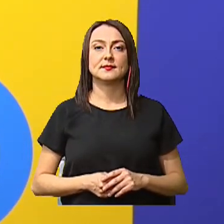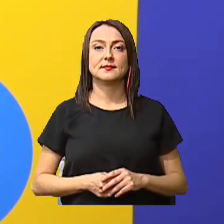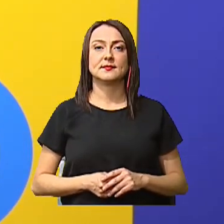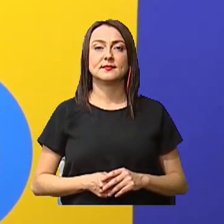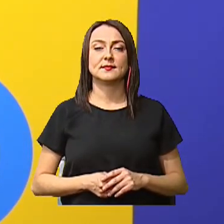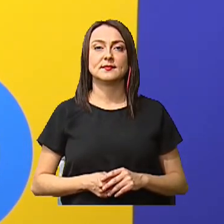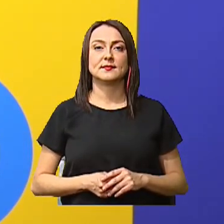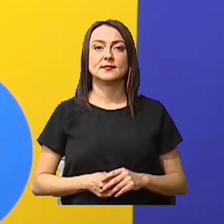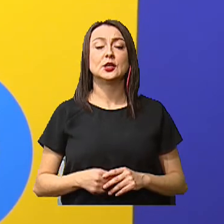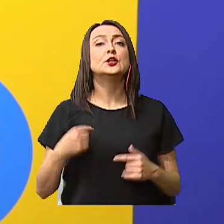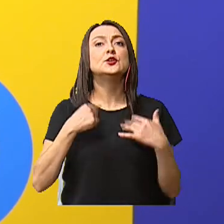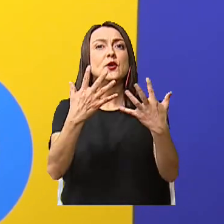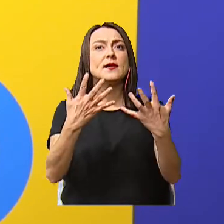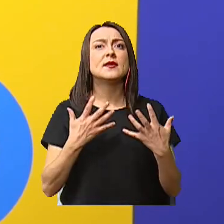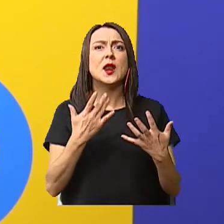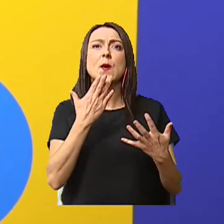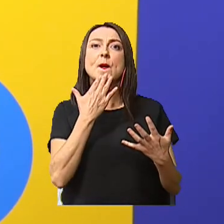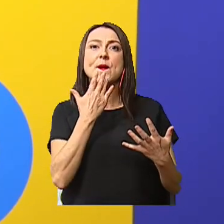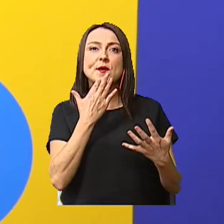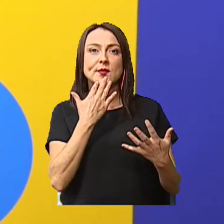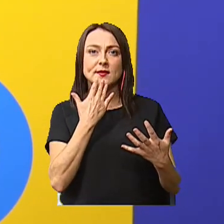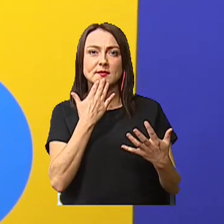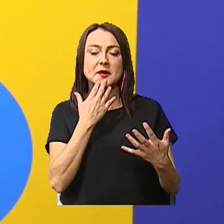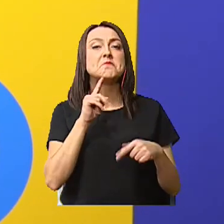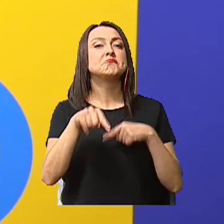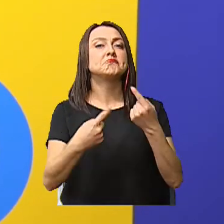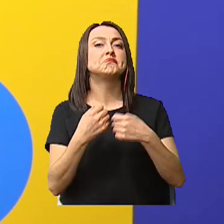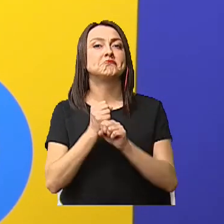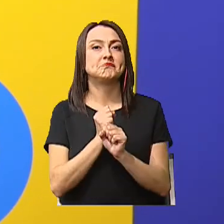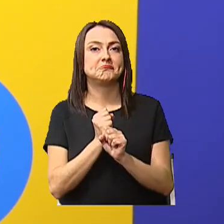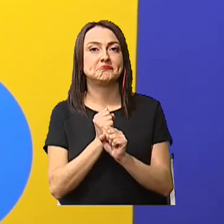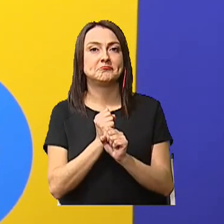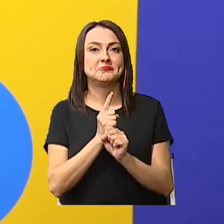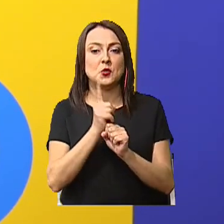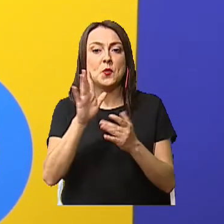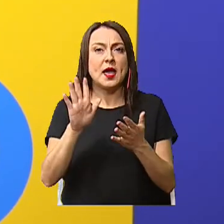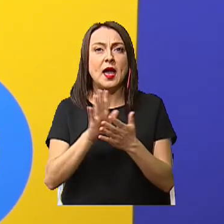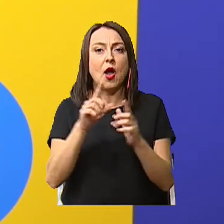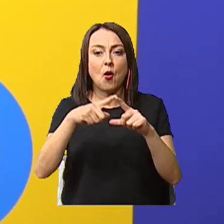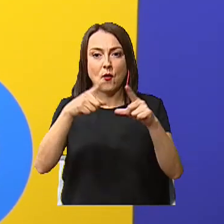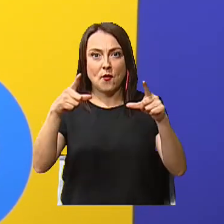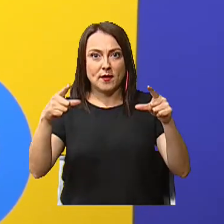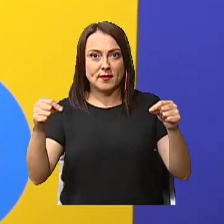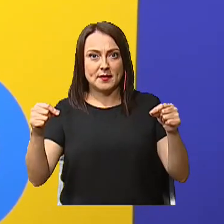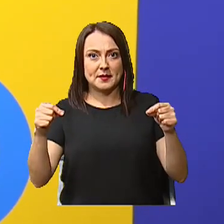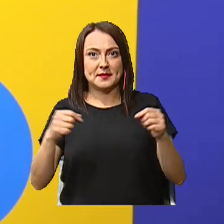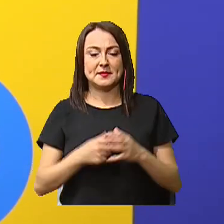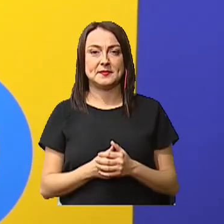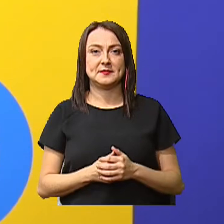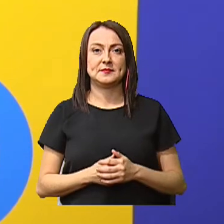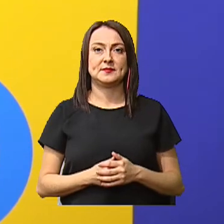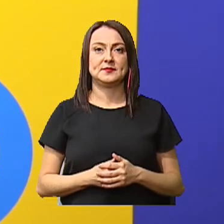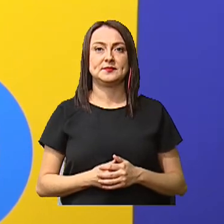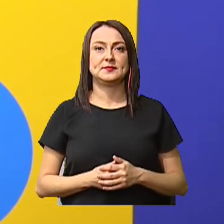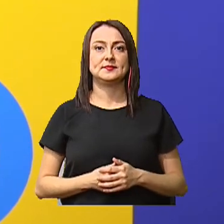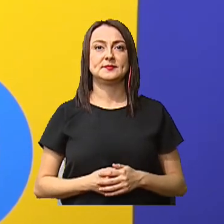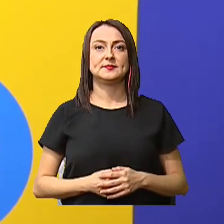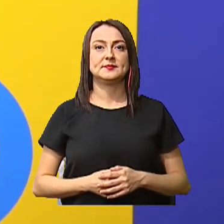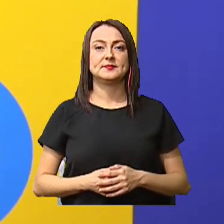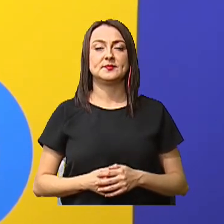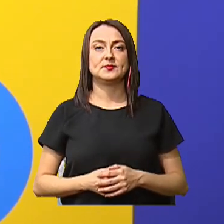Yo quiero colorearlo Voy a hacer una hoja Vamos a hacer una hoja